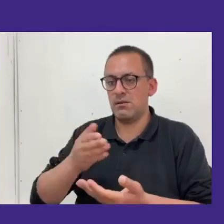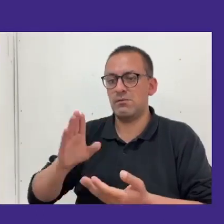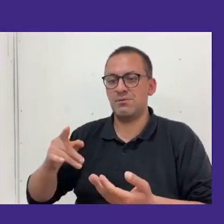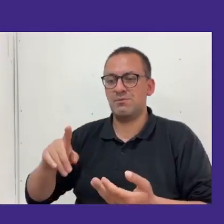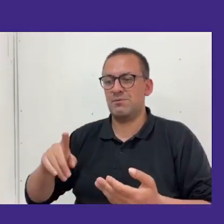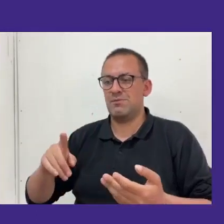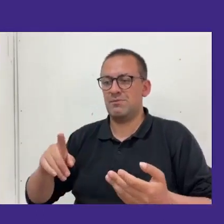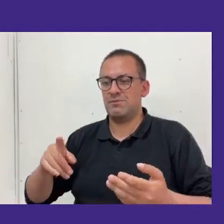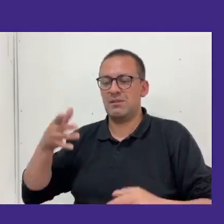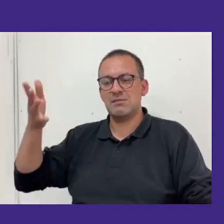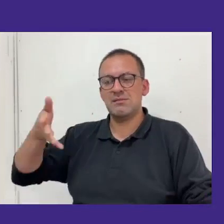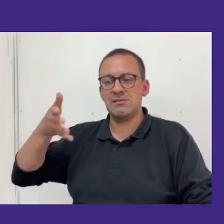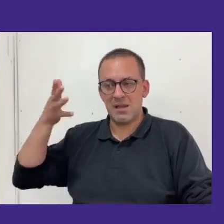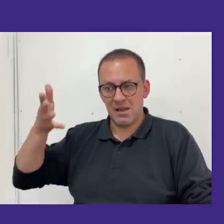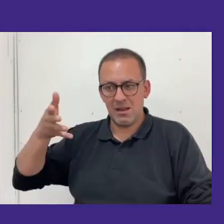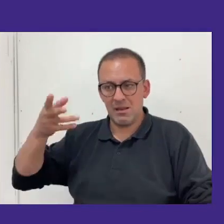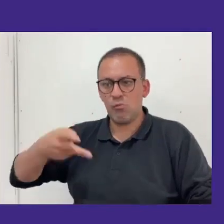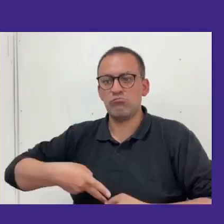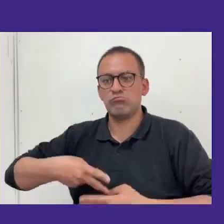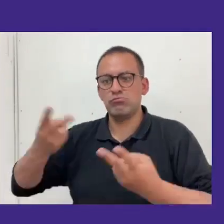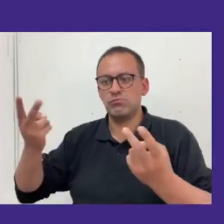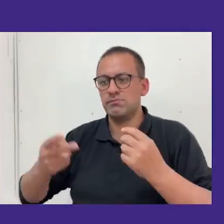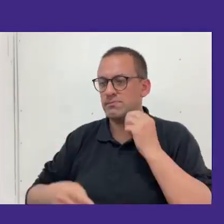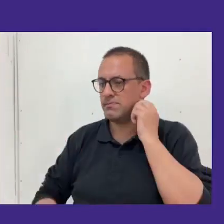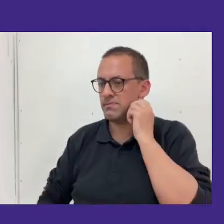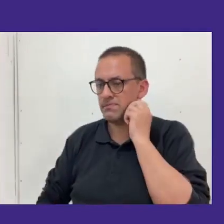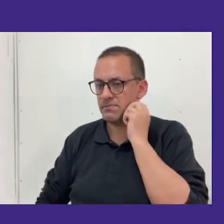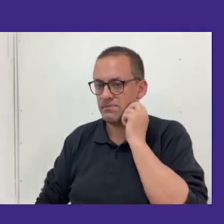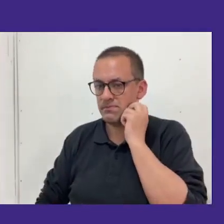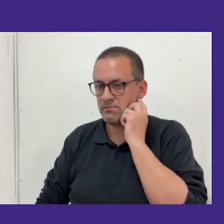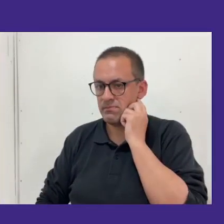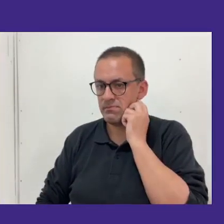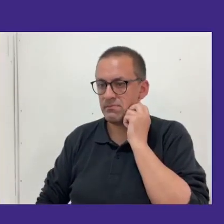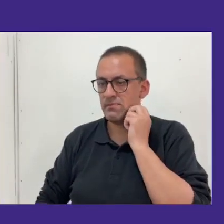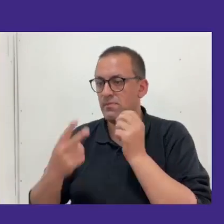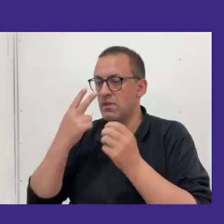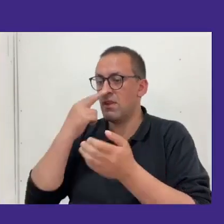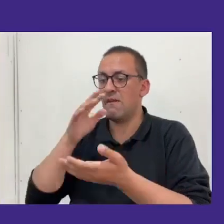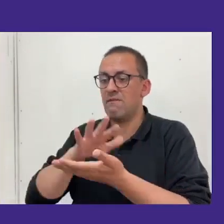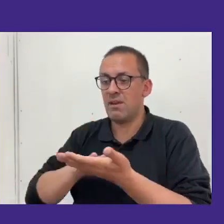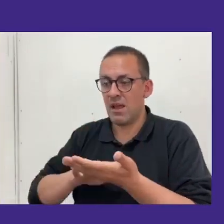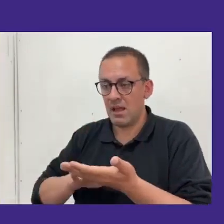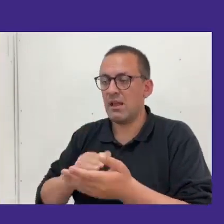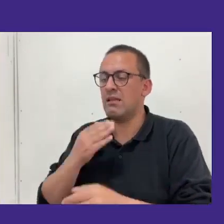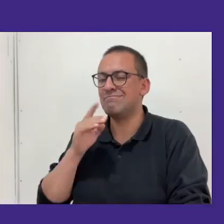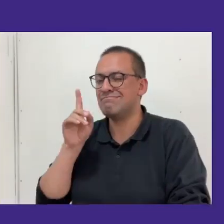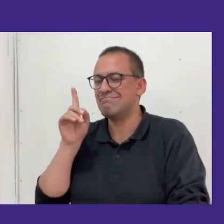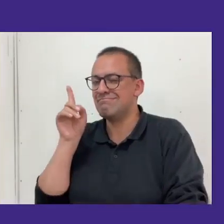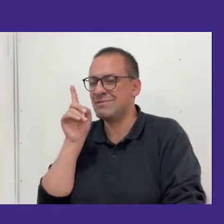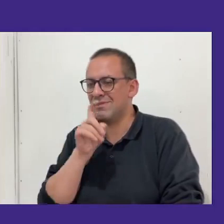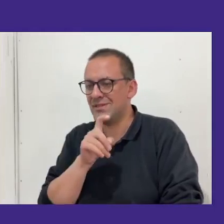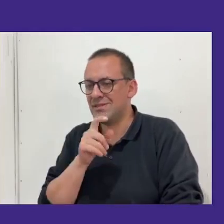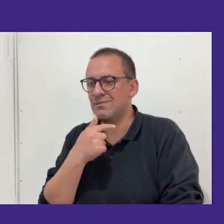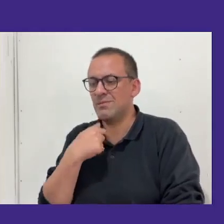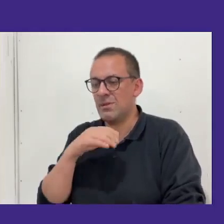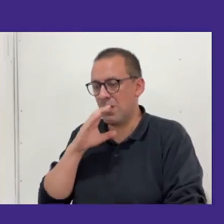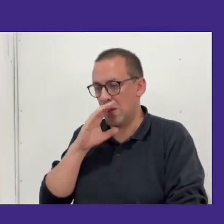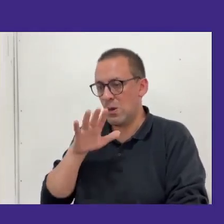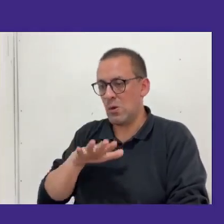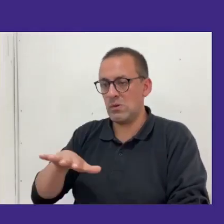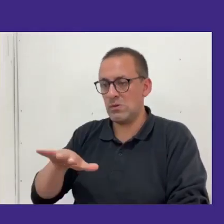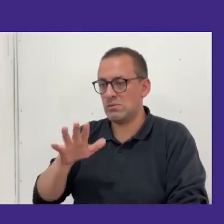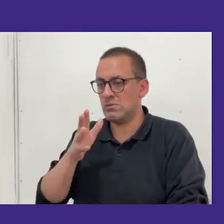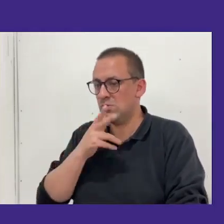este ciclo de charlas y de ponencias. El braille también fue dificultoso porque en Concepción no